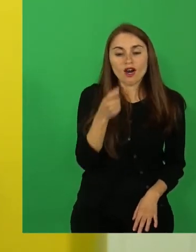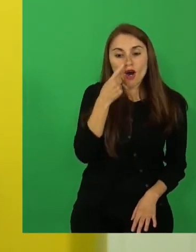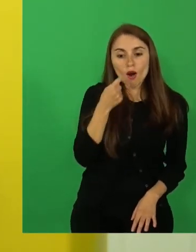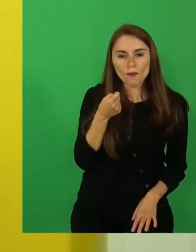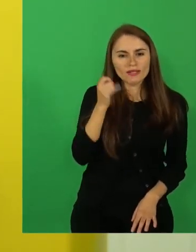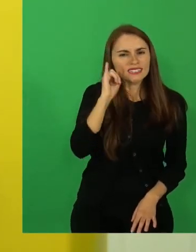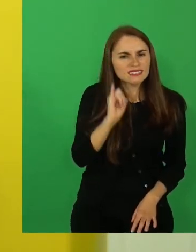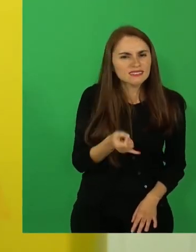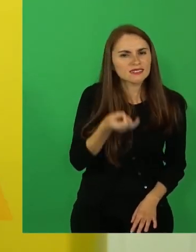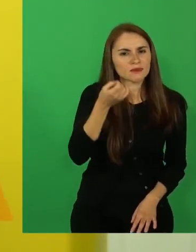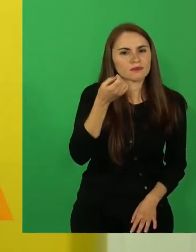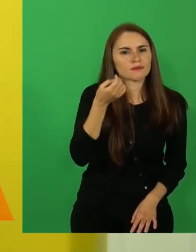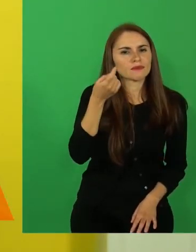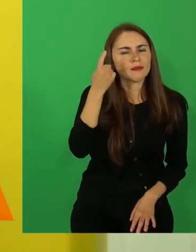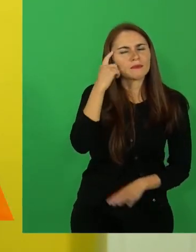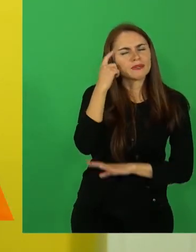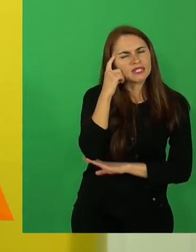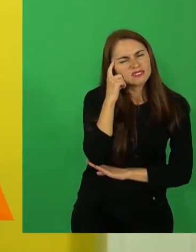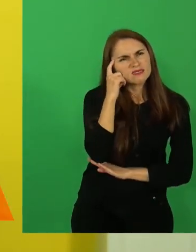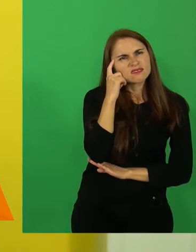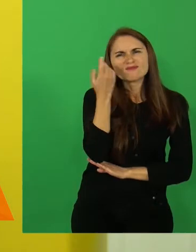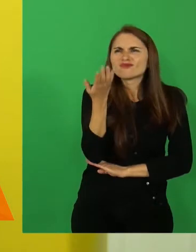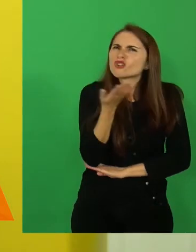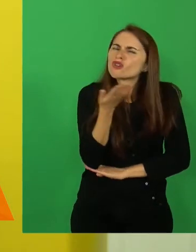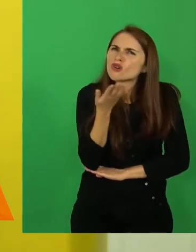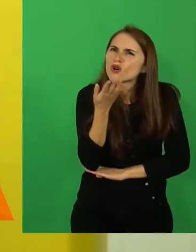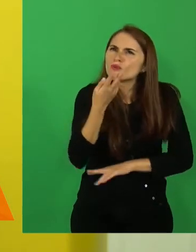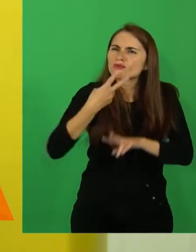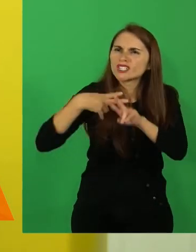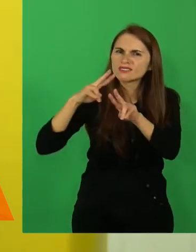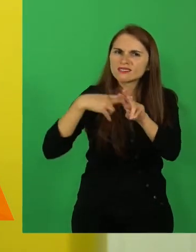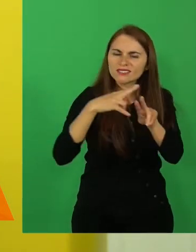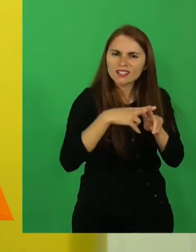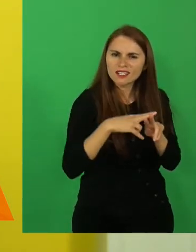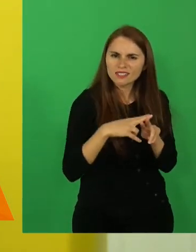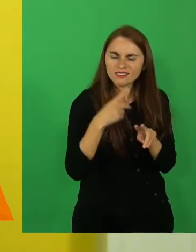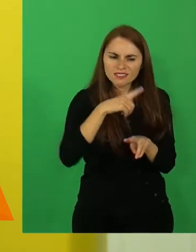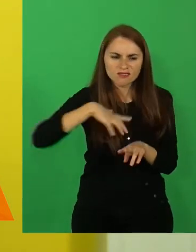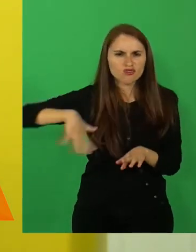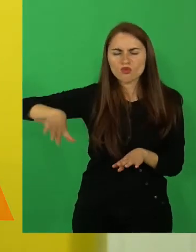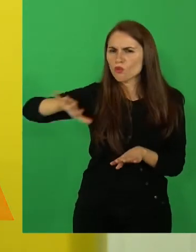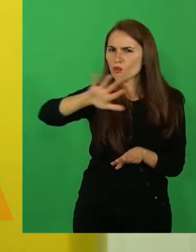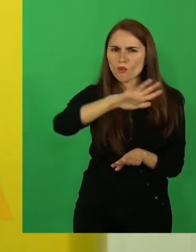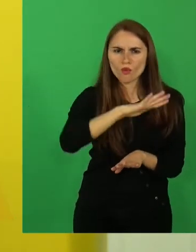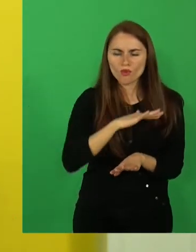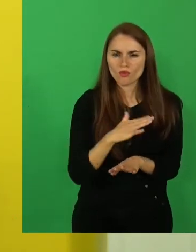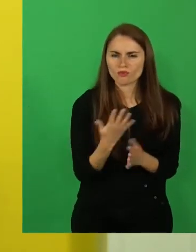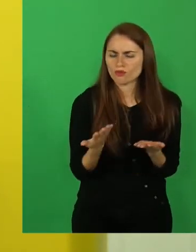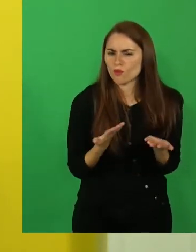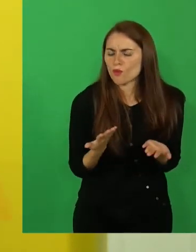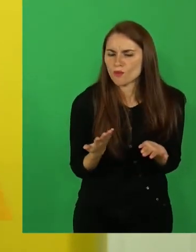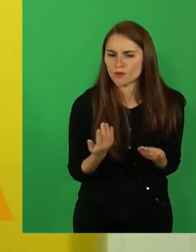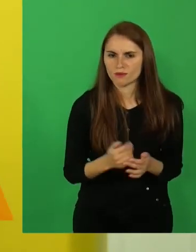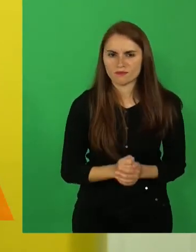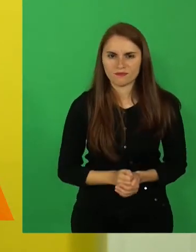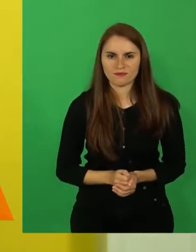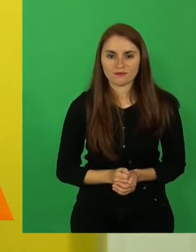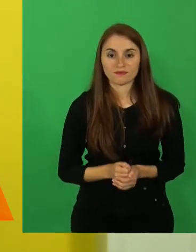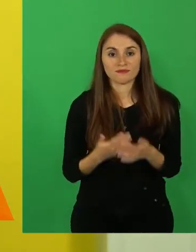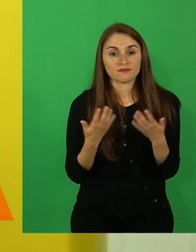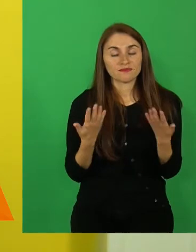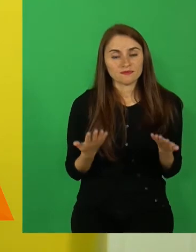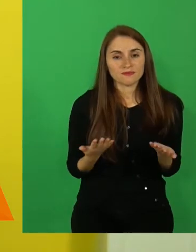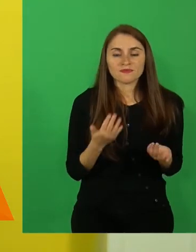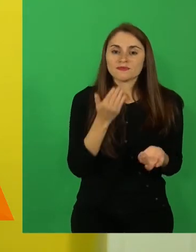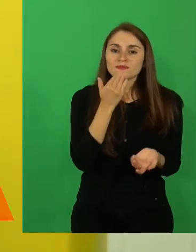preguntado cómo se creó lo que nos rodea. Vamos